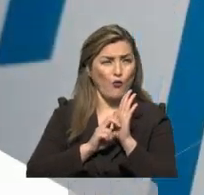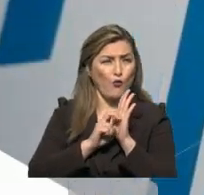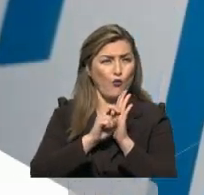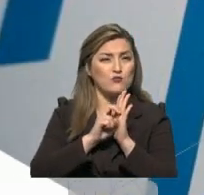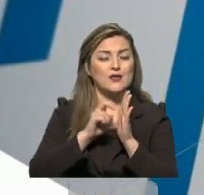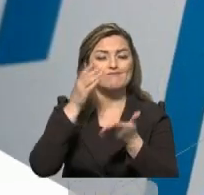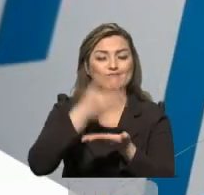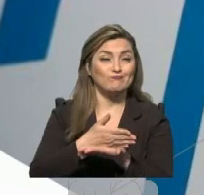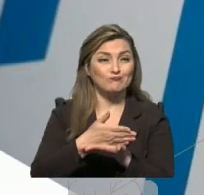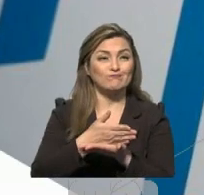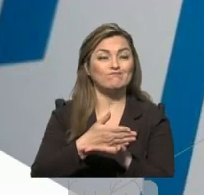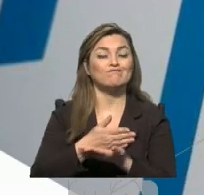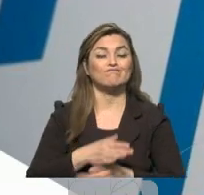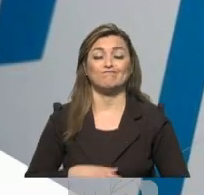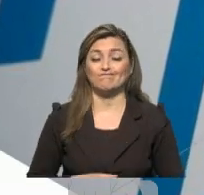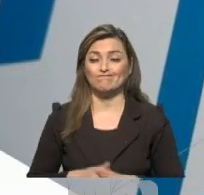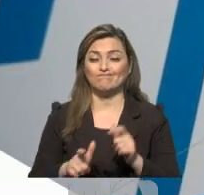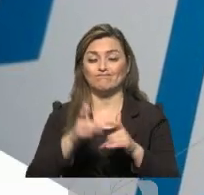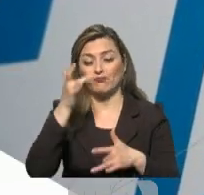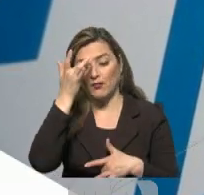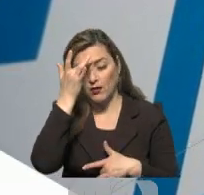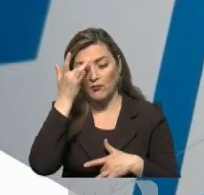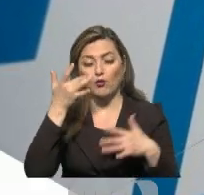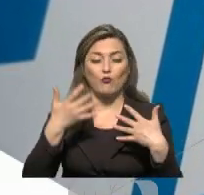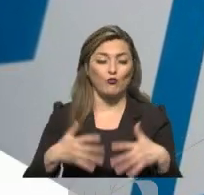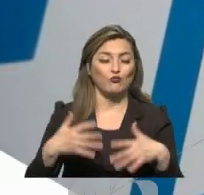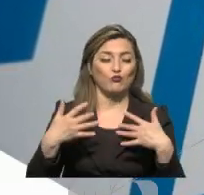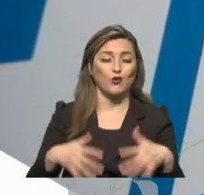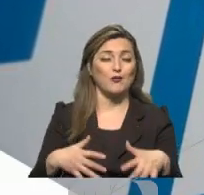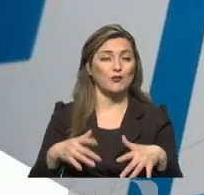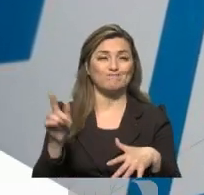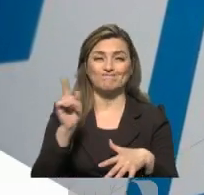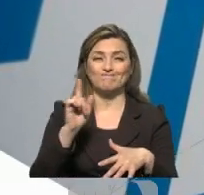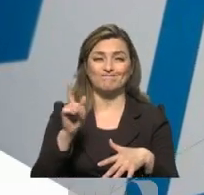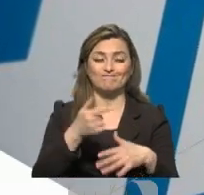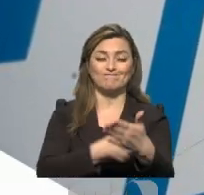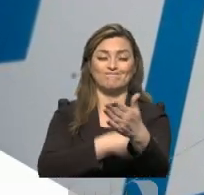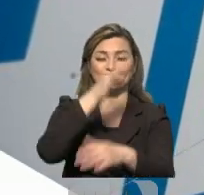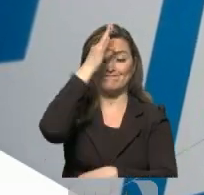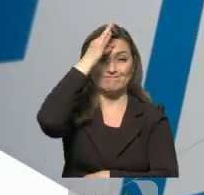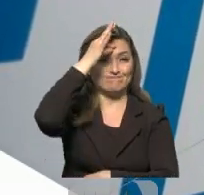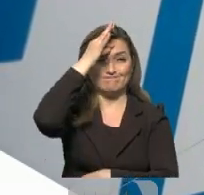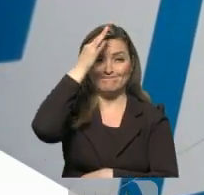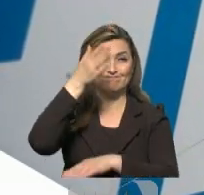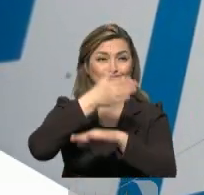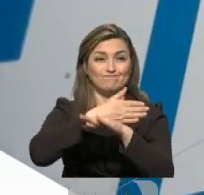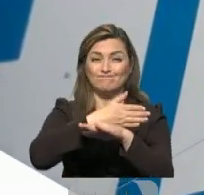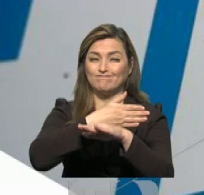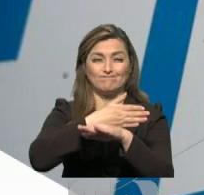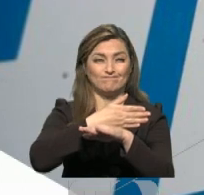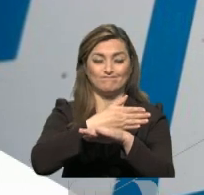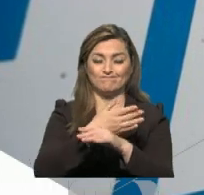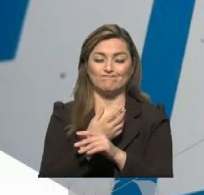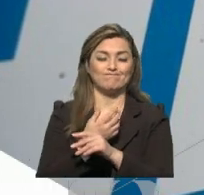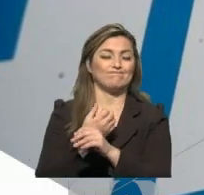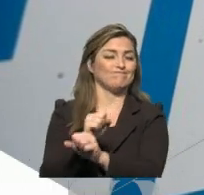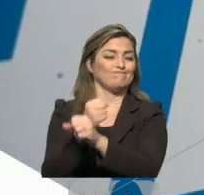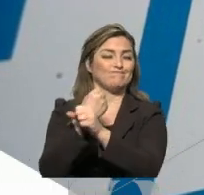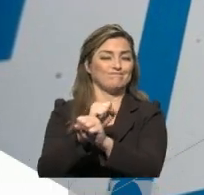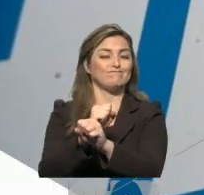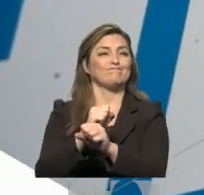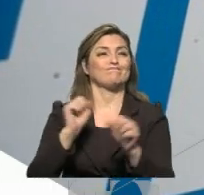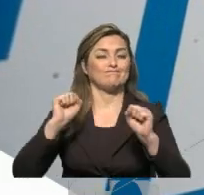y de esta forma pues impedir que las pacientes o los pacientes vayan a ser hospitalizados o a cuidados de intensivos porque su enfermedad puede